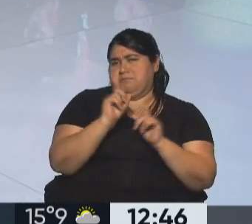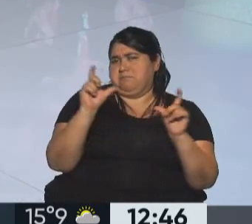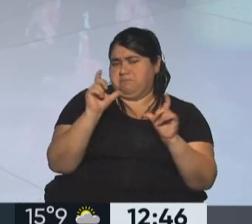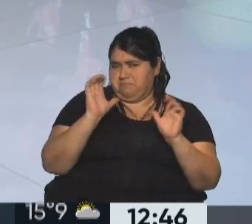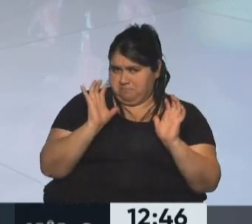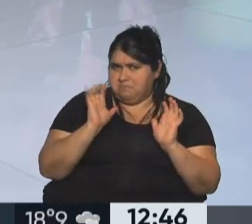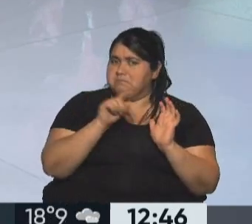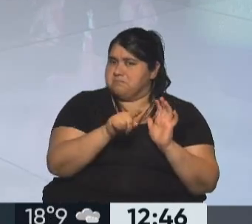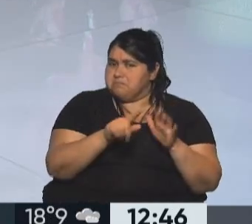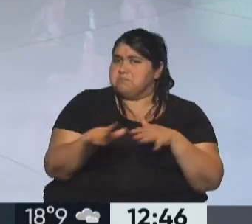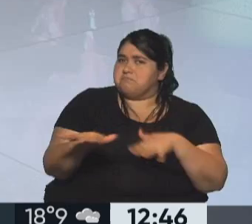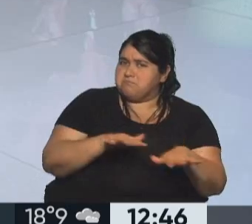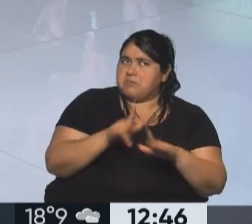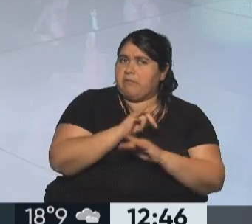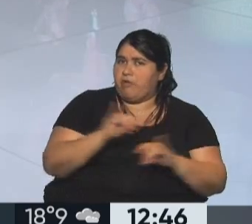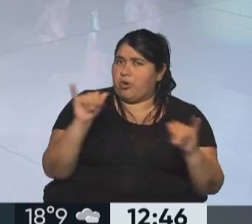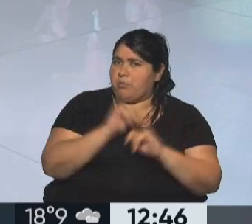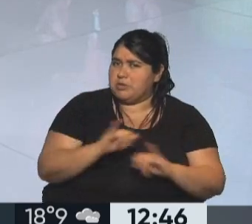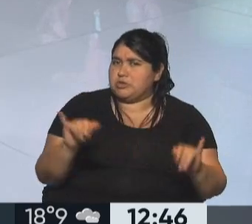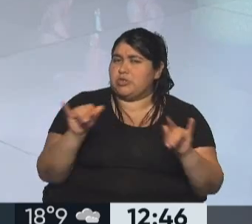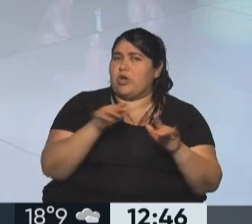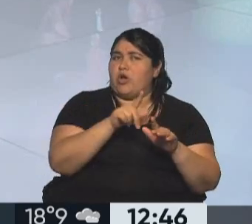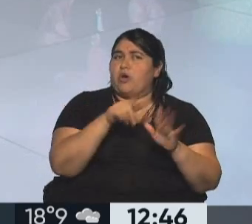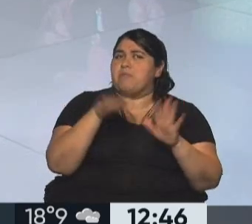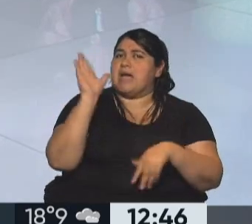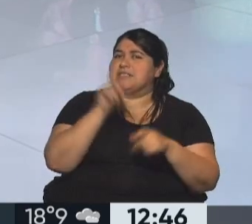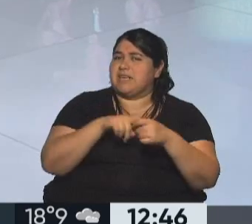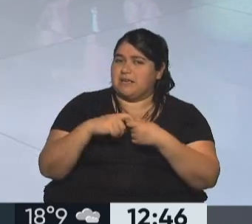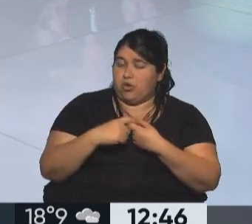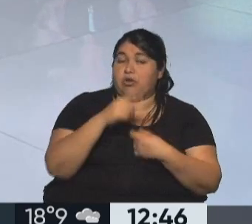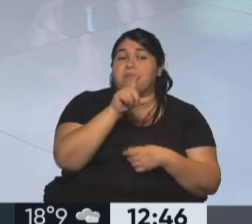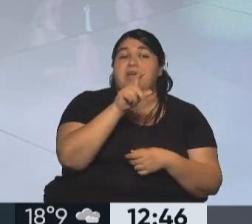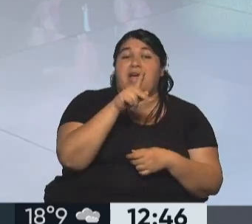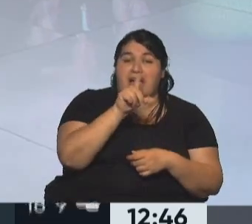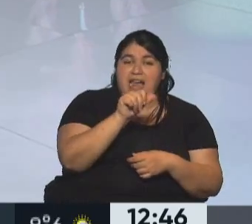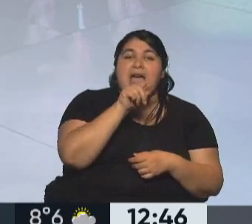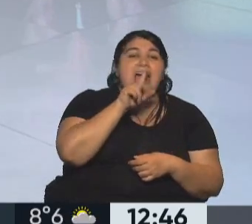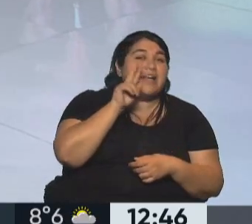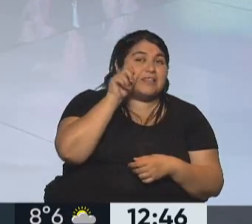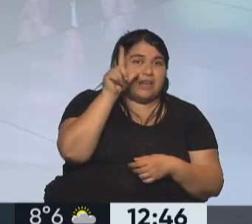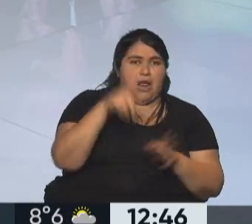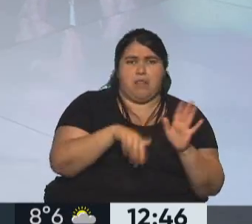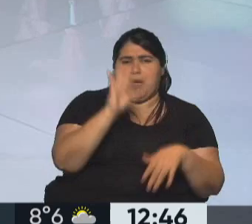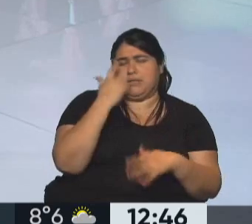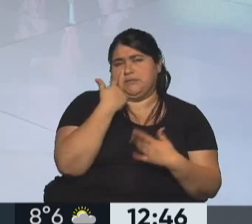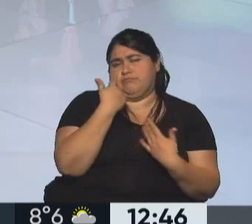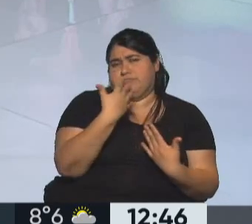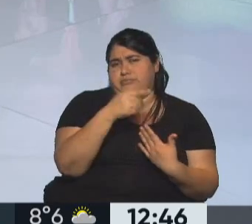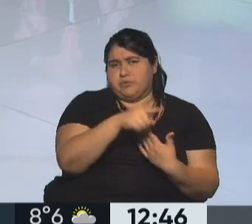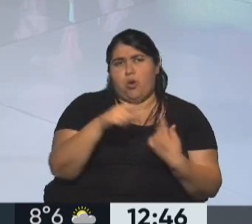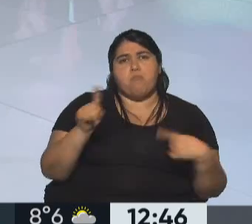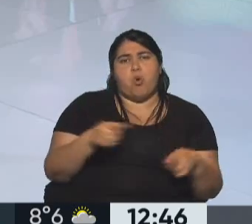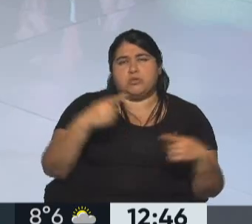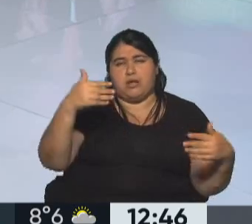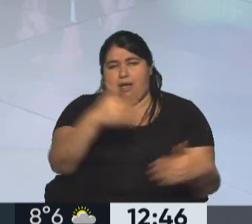mueven mucha información con sus seguidores. Tal es el caso de Catriel, uno de los mayores cultores de la música urbana en nuestro país,